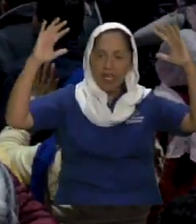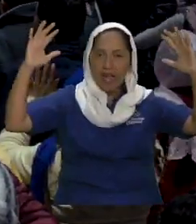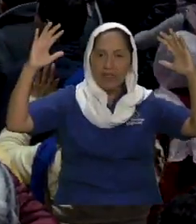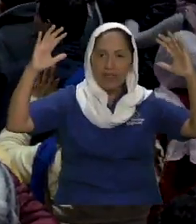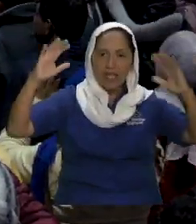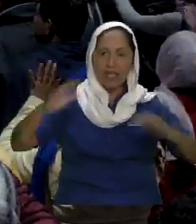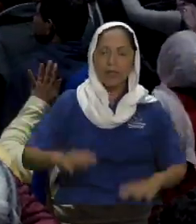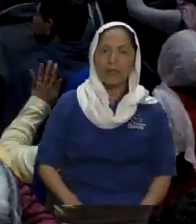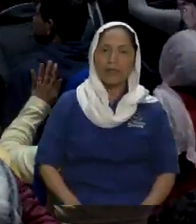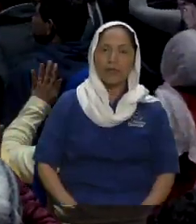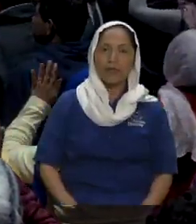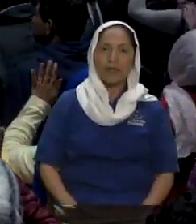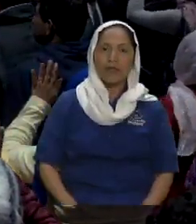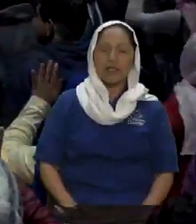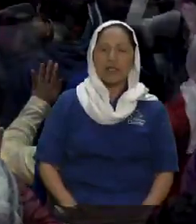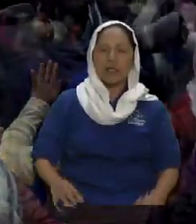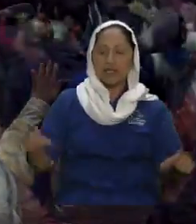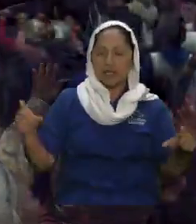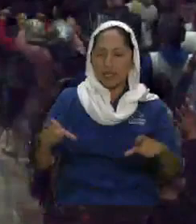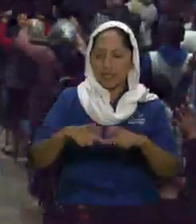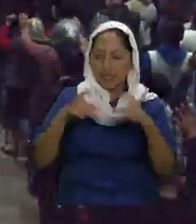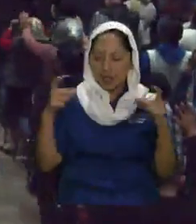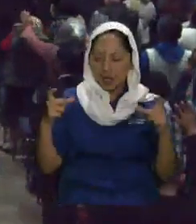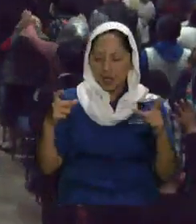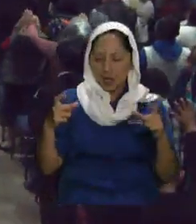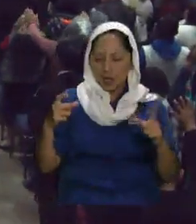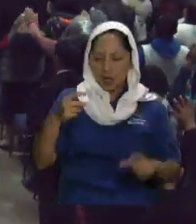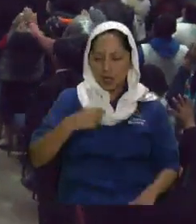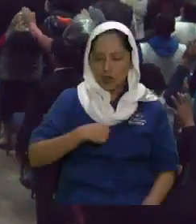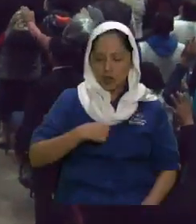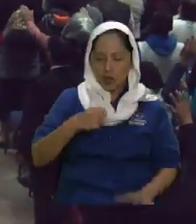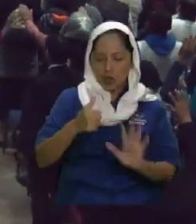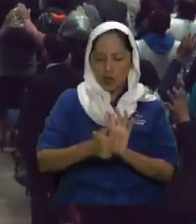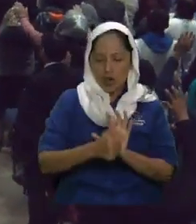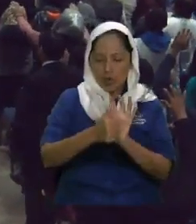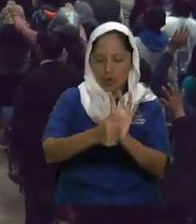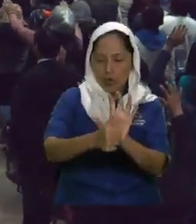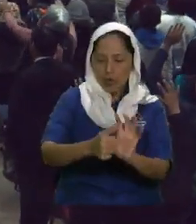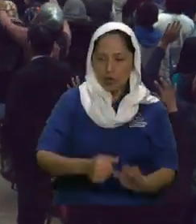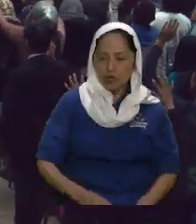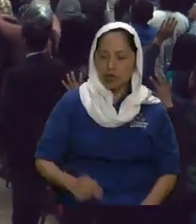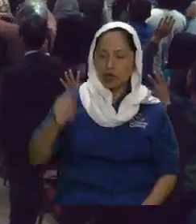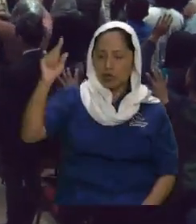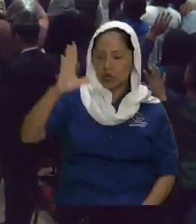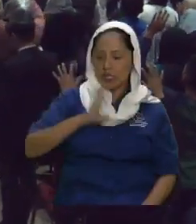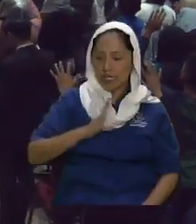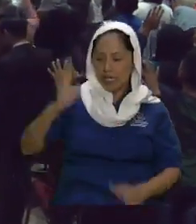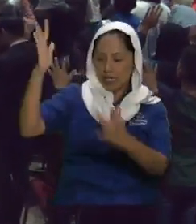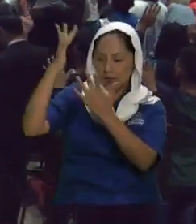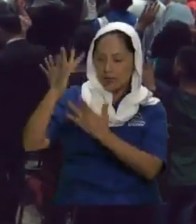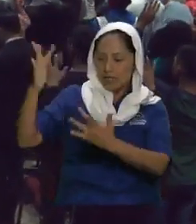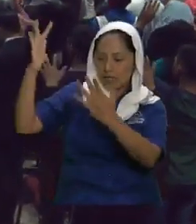y como apóstol que has tenido la misericordia de llamarme